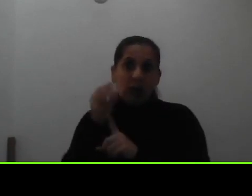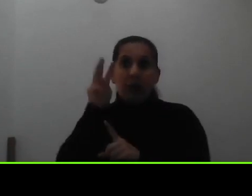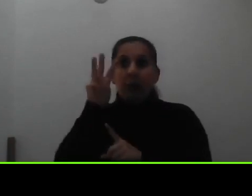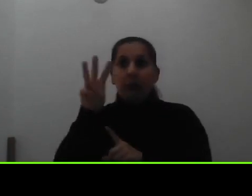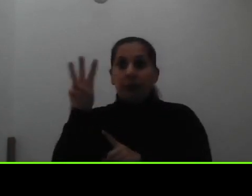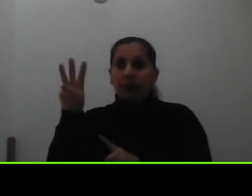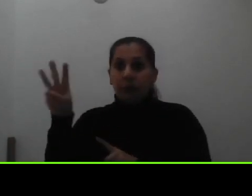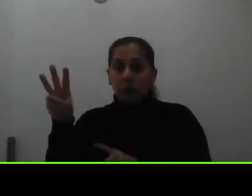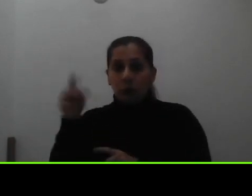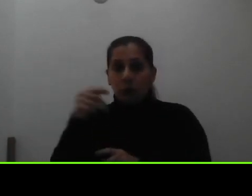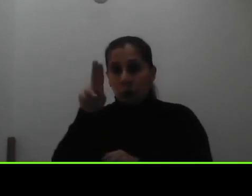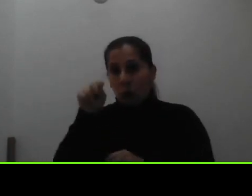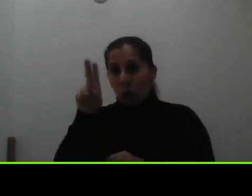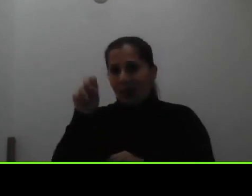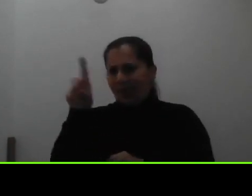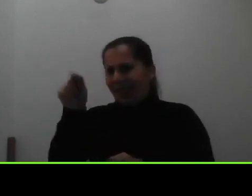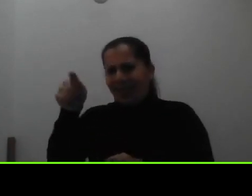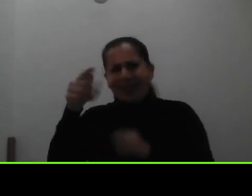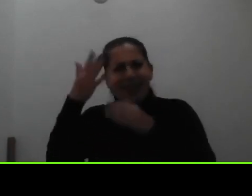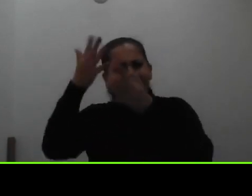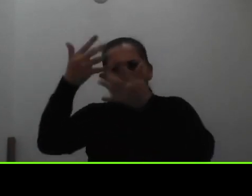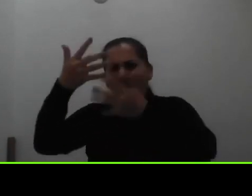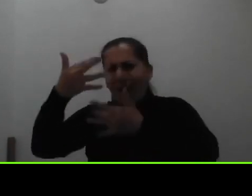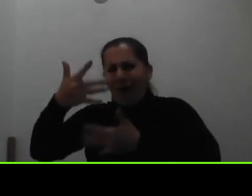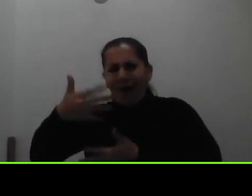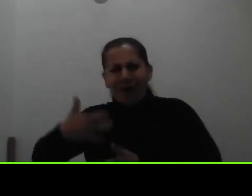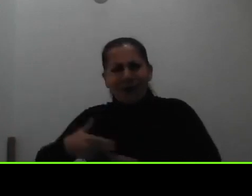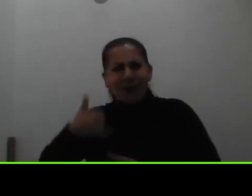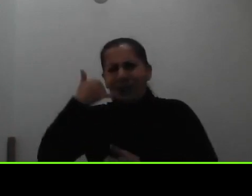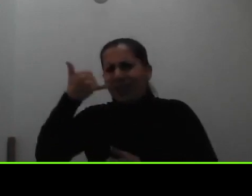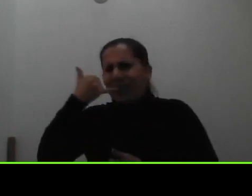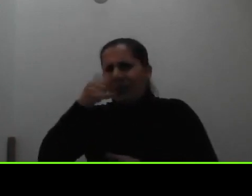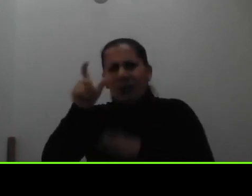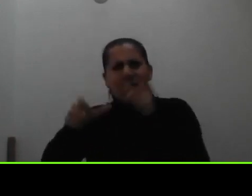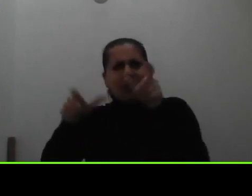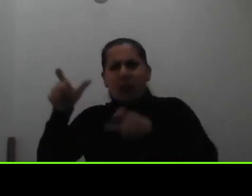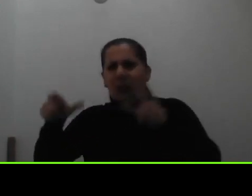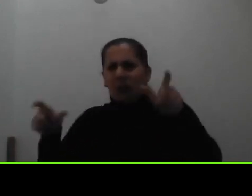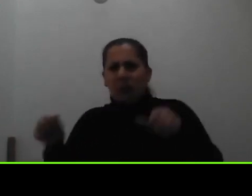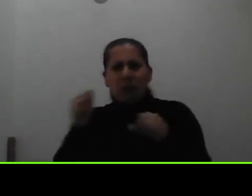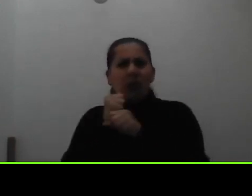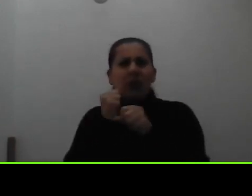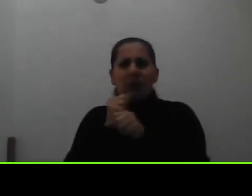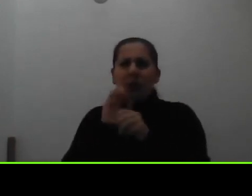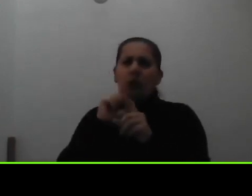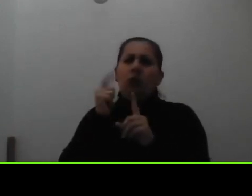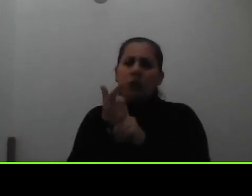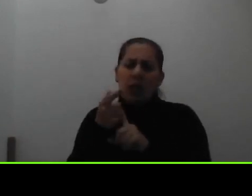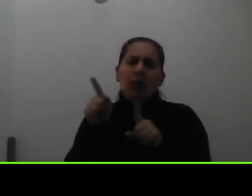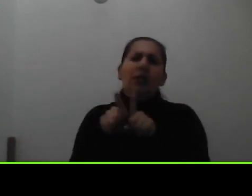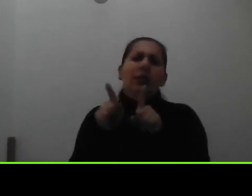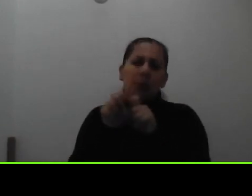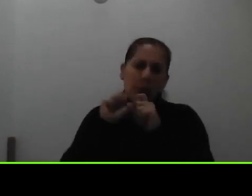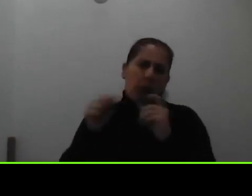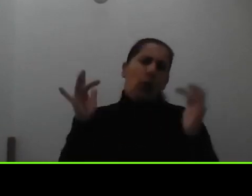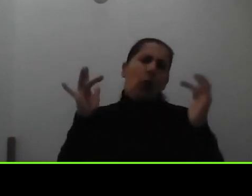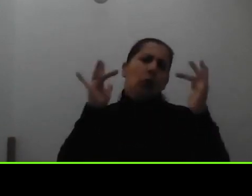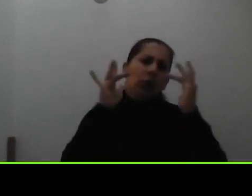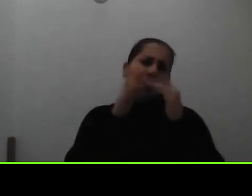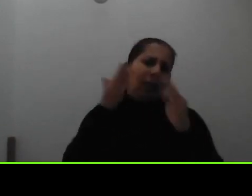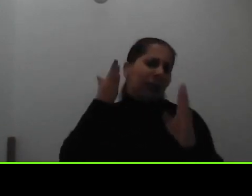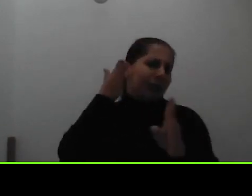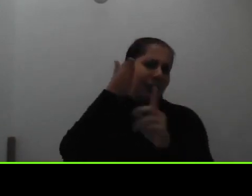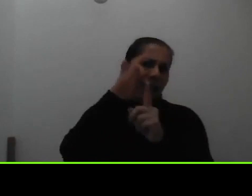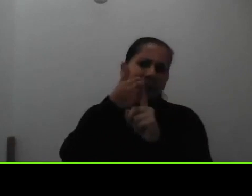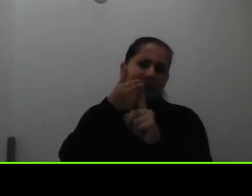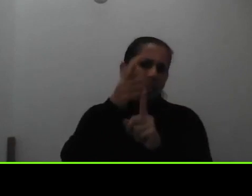UNED tenemos todos los teléfonos de contacto del personal de trabajo social a quien también podrían contactar directamente si